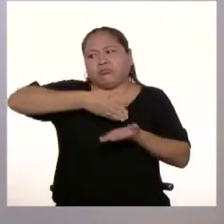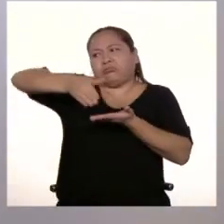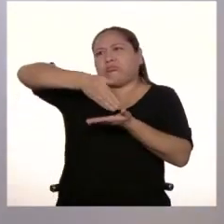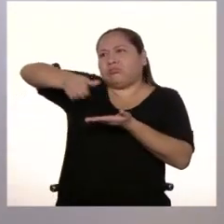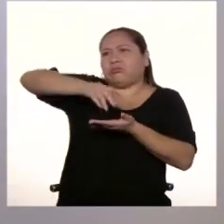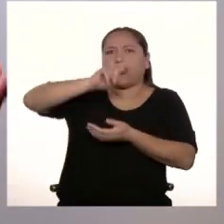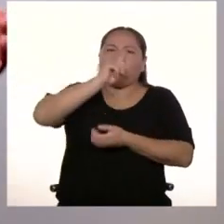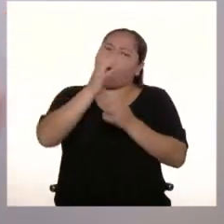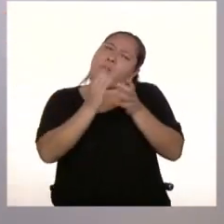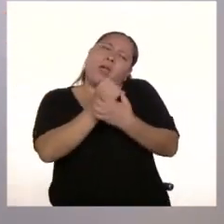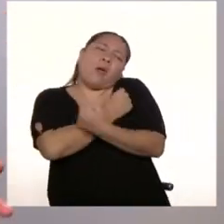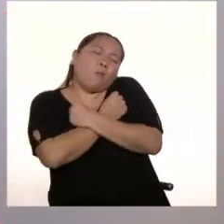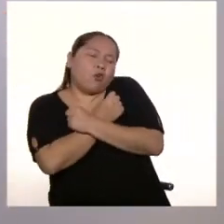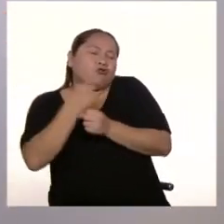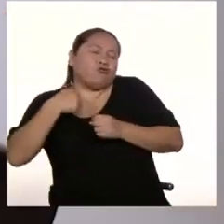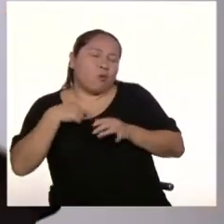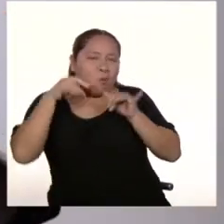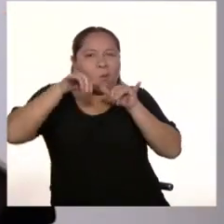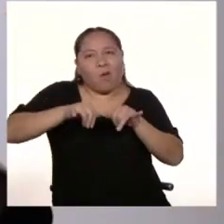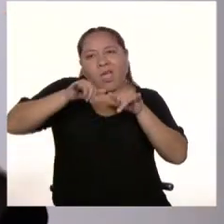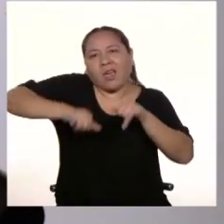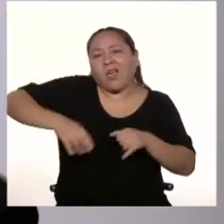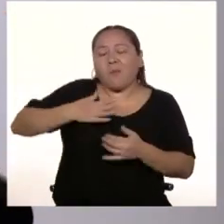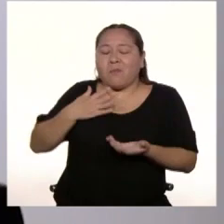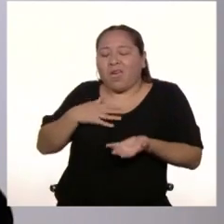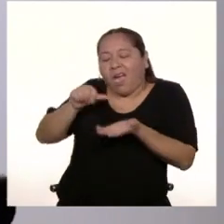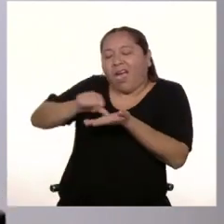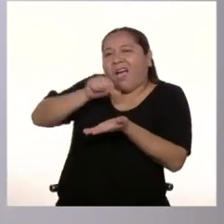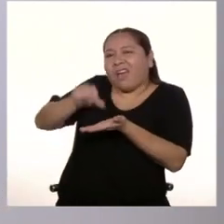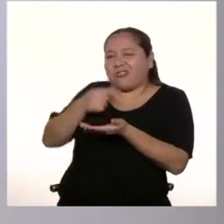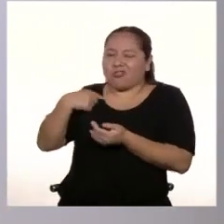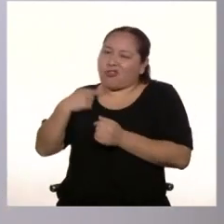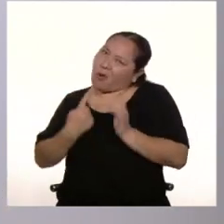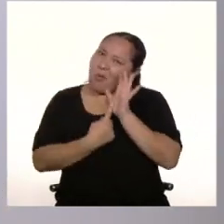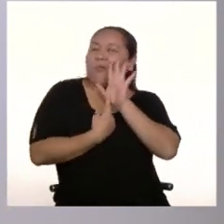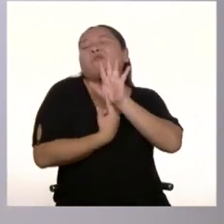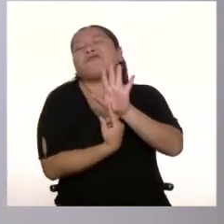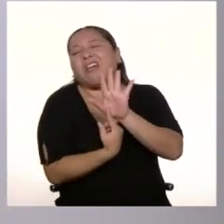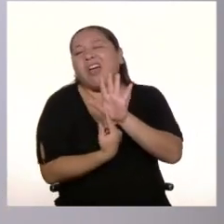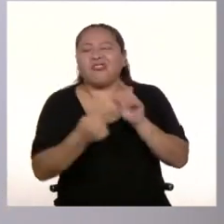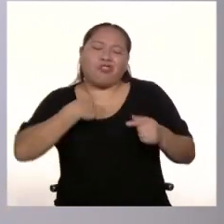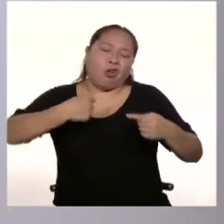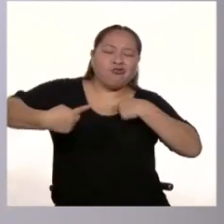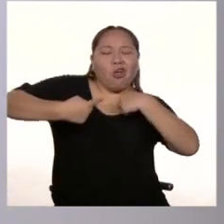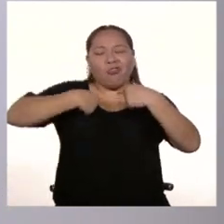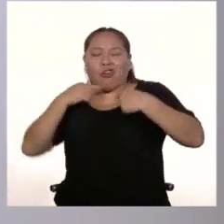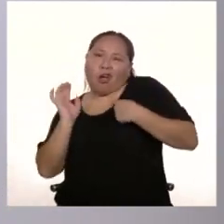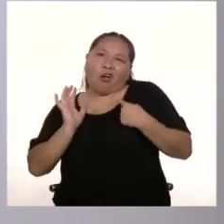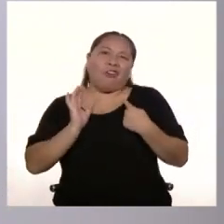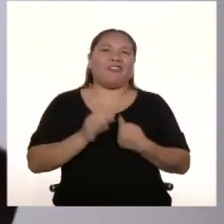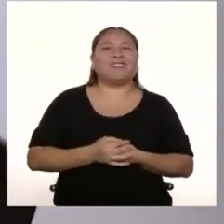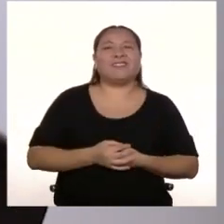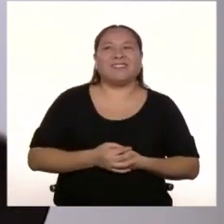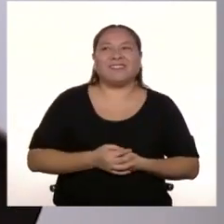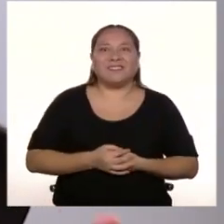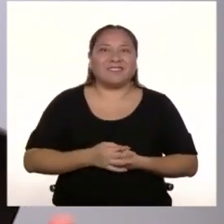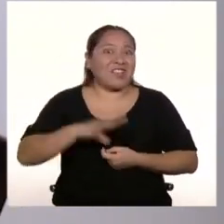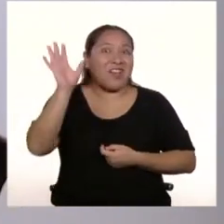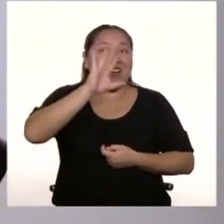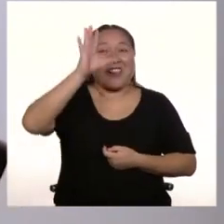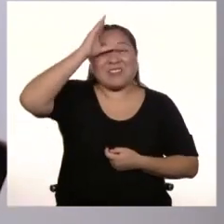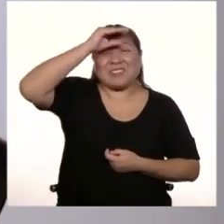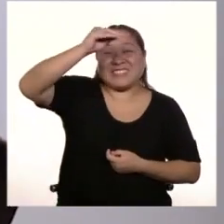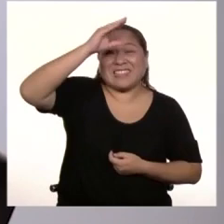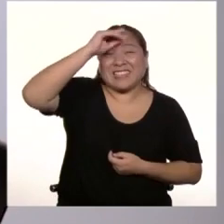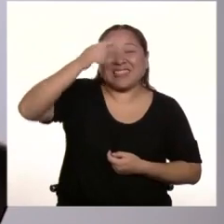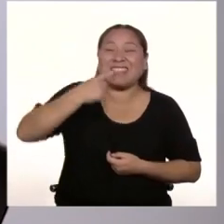No, mi amor, yo me voy a quedar. Mi arte aquí, yo vengo a expresar. Yo, yo, yo, yo. Hola chicas y